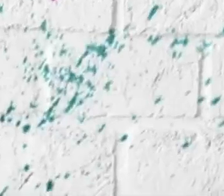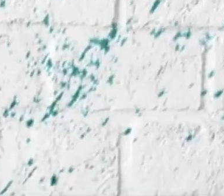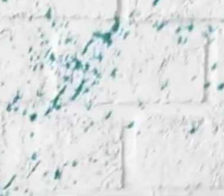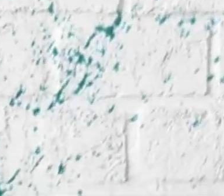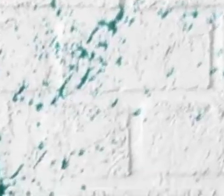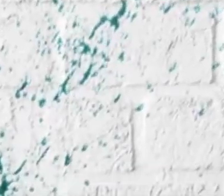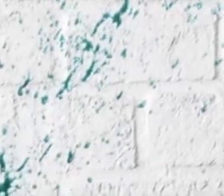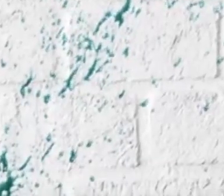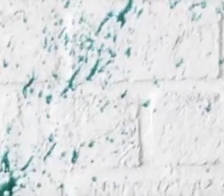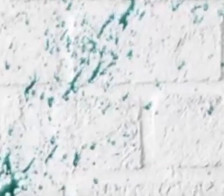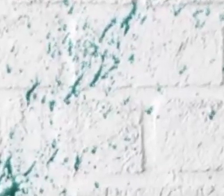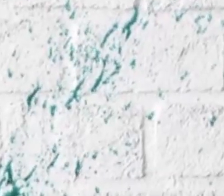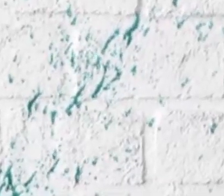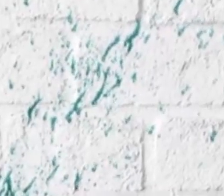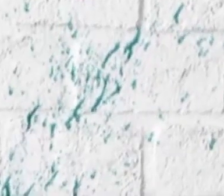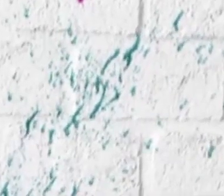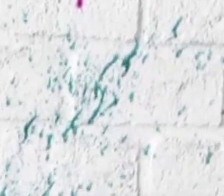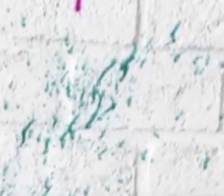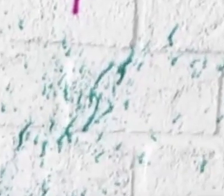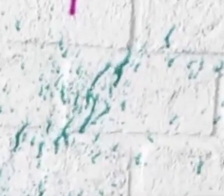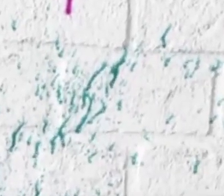Esto es Generación TRO